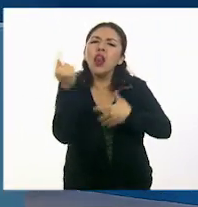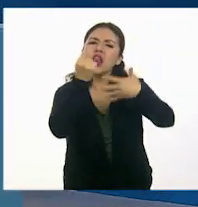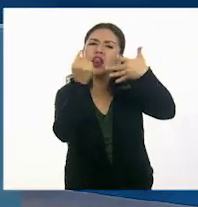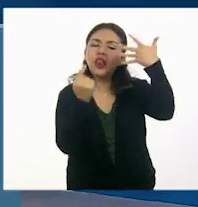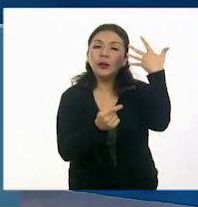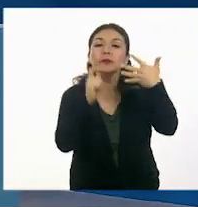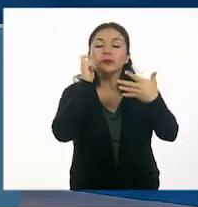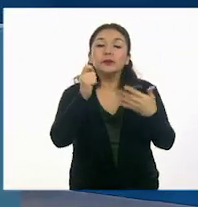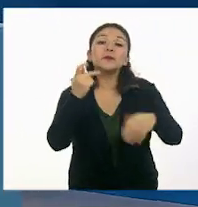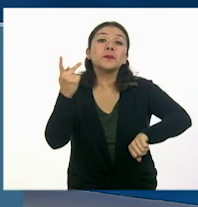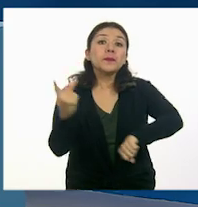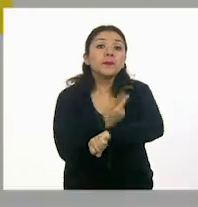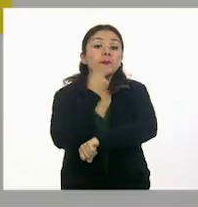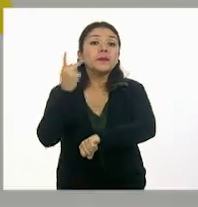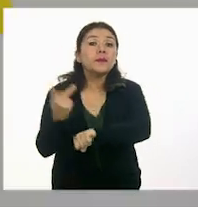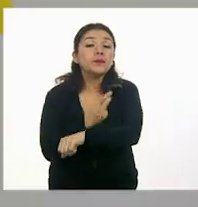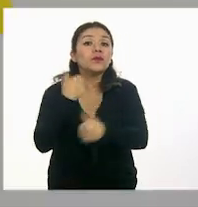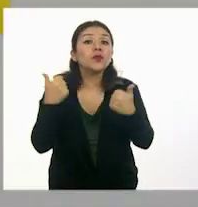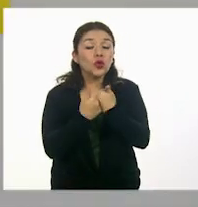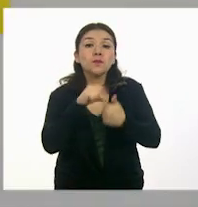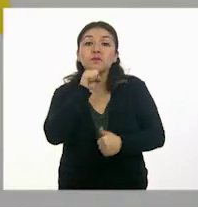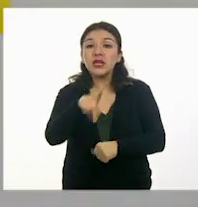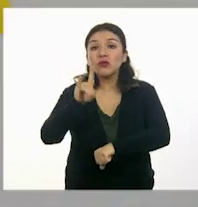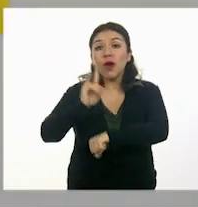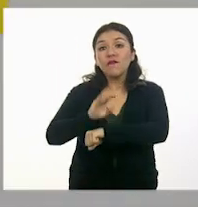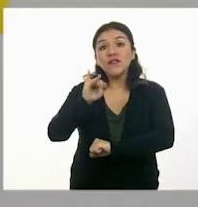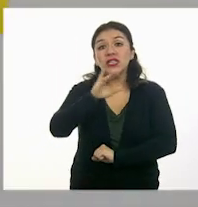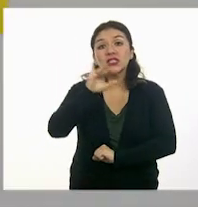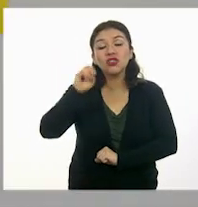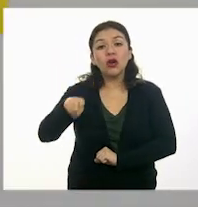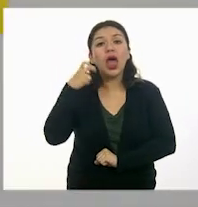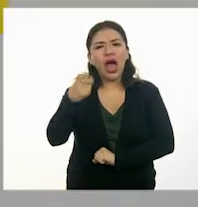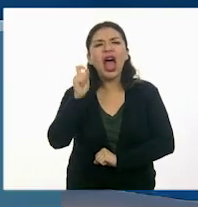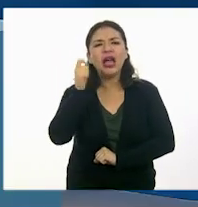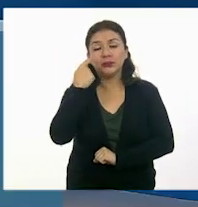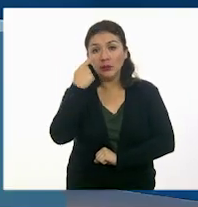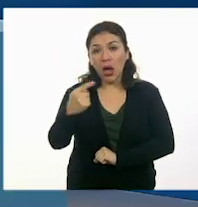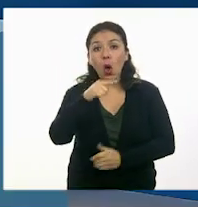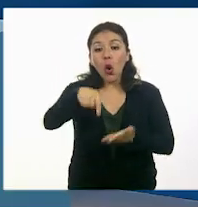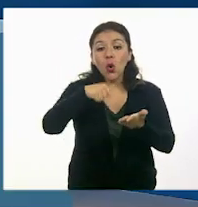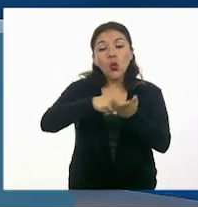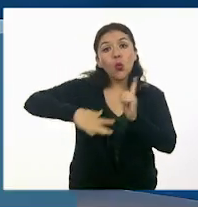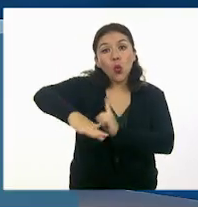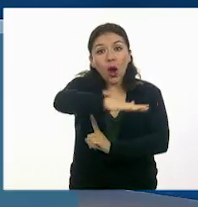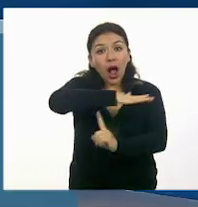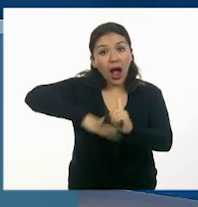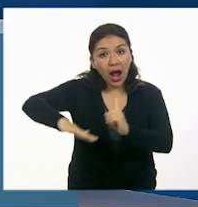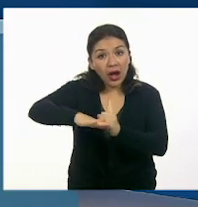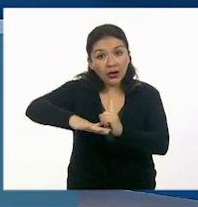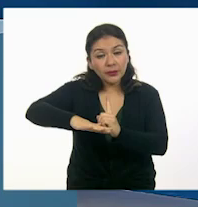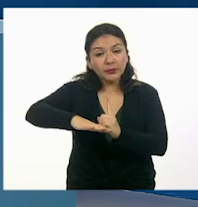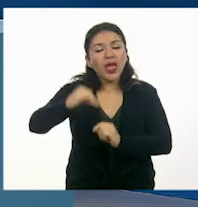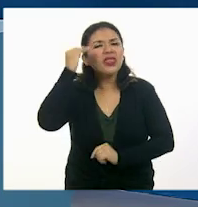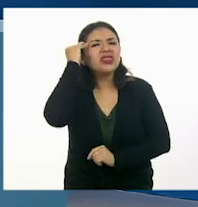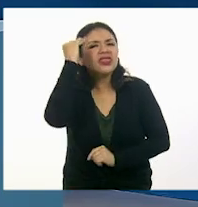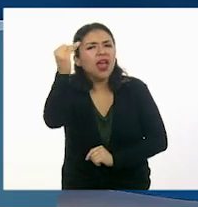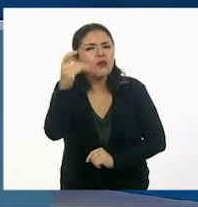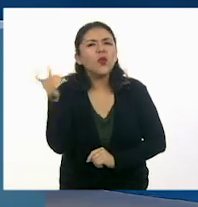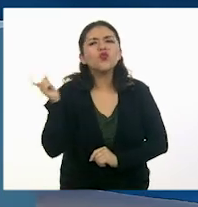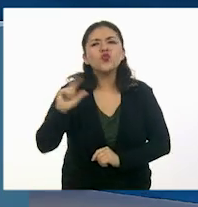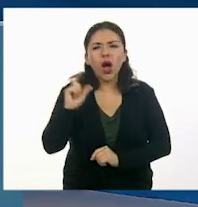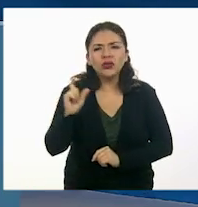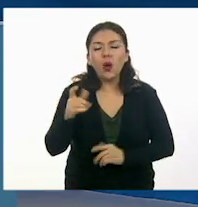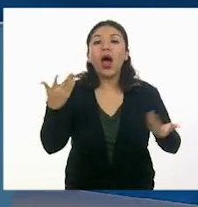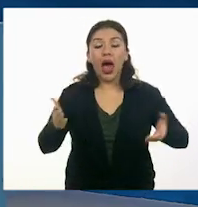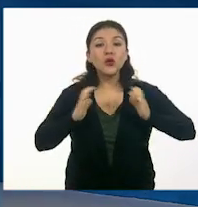transcurren a través de la ficción. Y esos elementos son el espacio, el tiempo y el